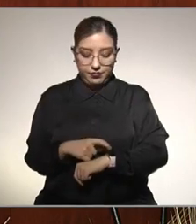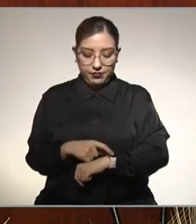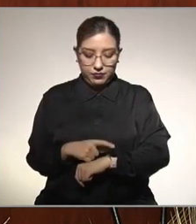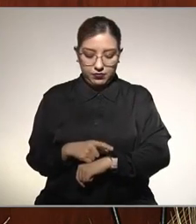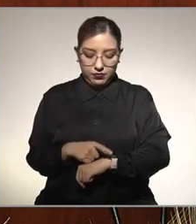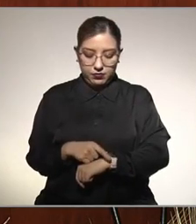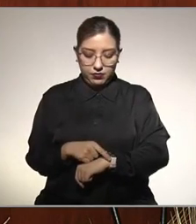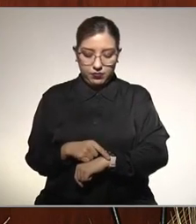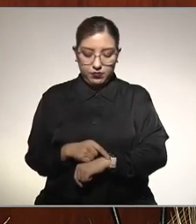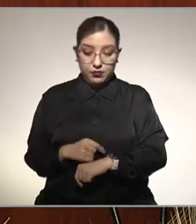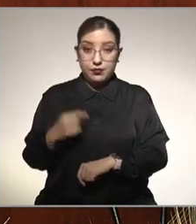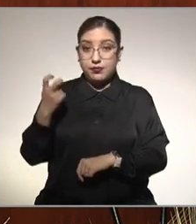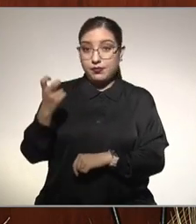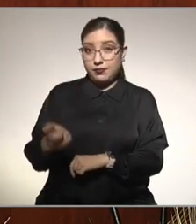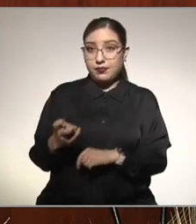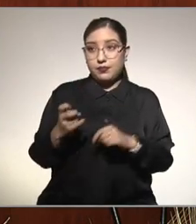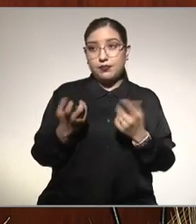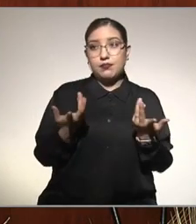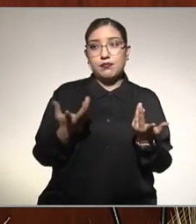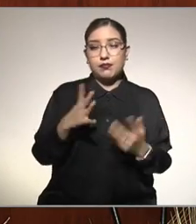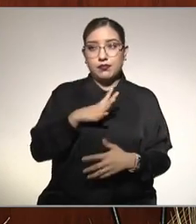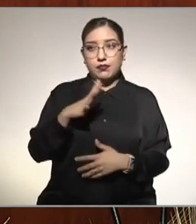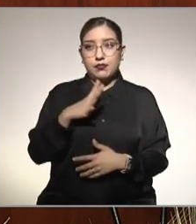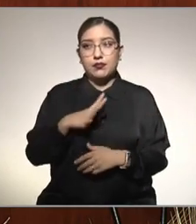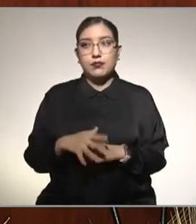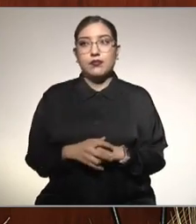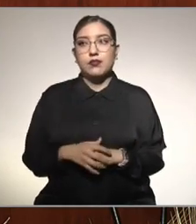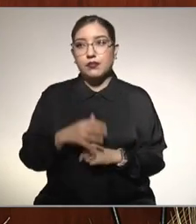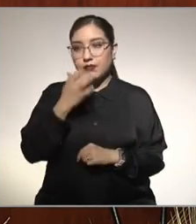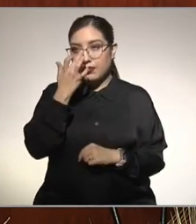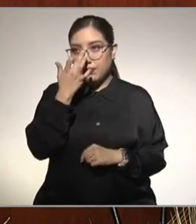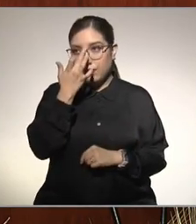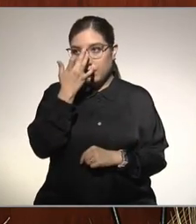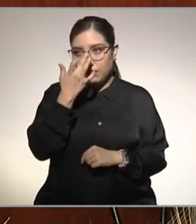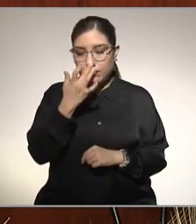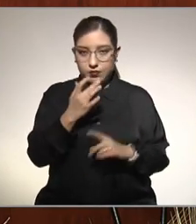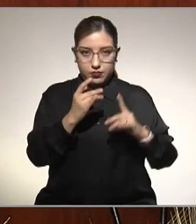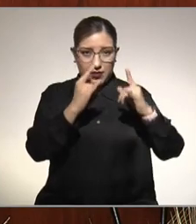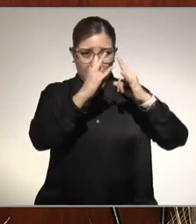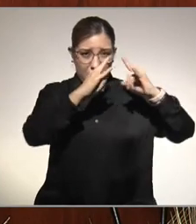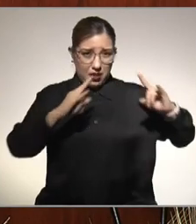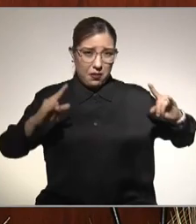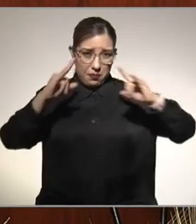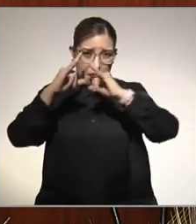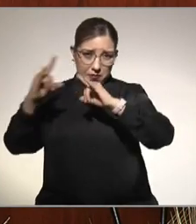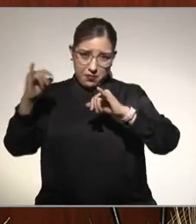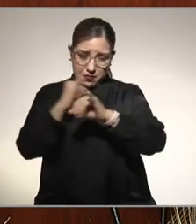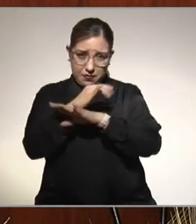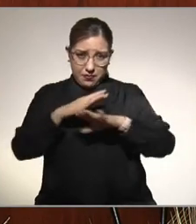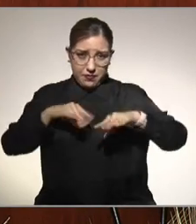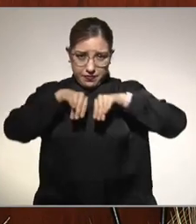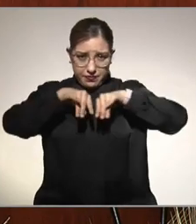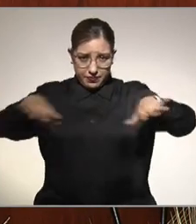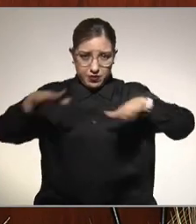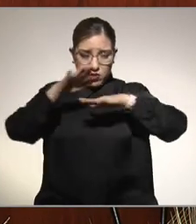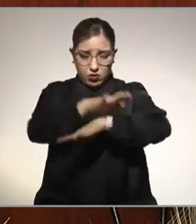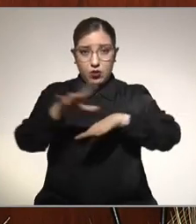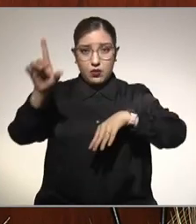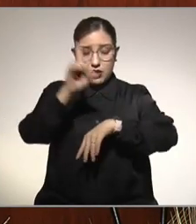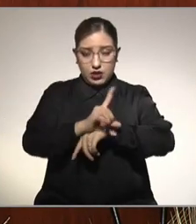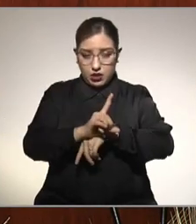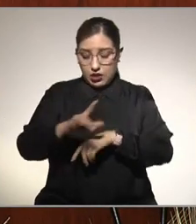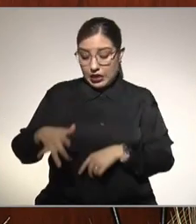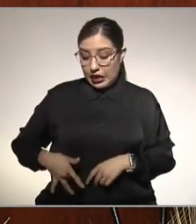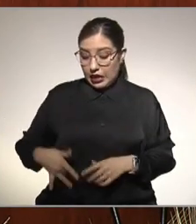avanzada. Entonces, estas campañas, este día que se ha impuesto o dedicado al hígado graso, me parece que es muy